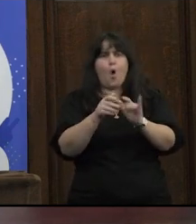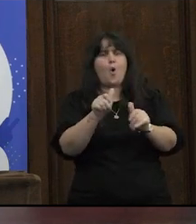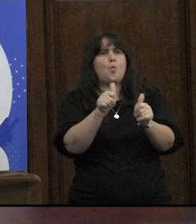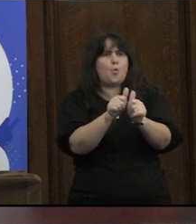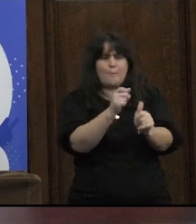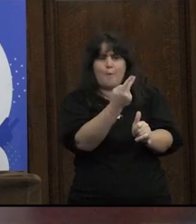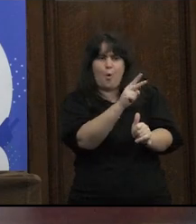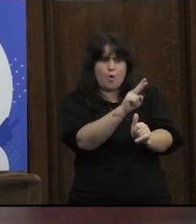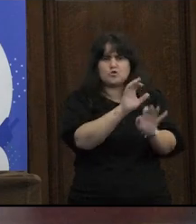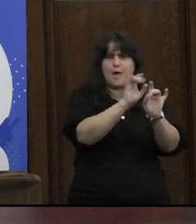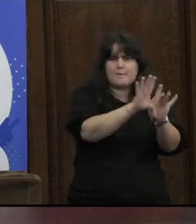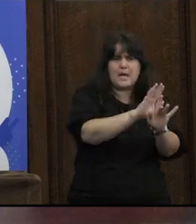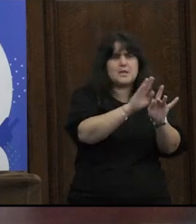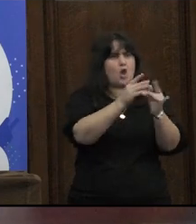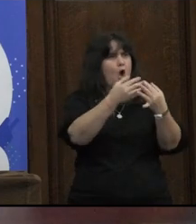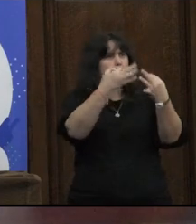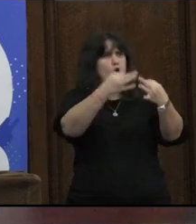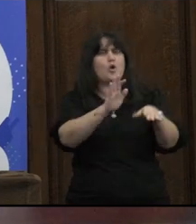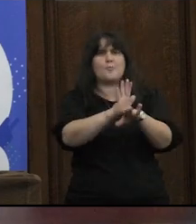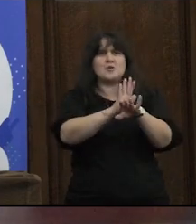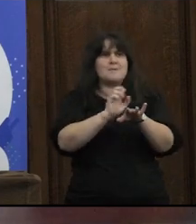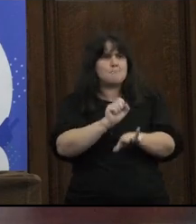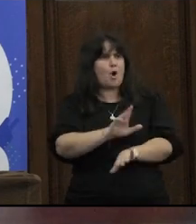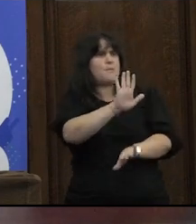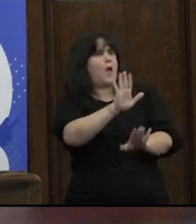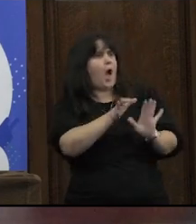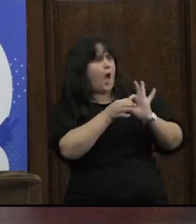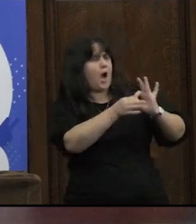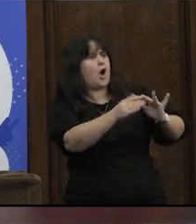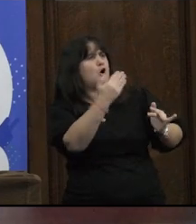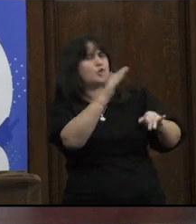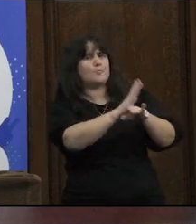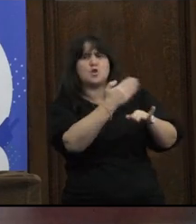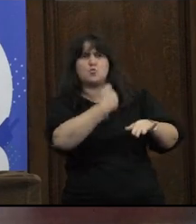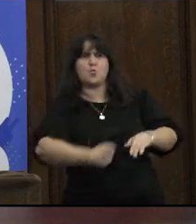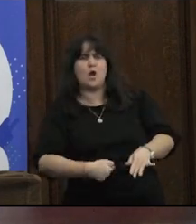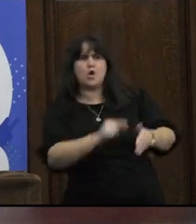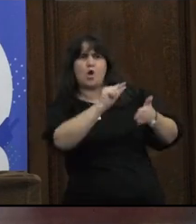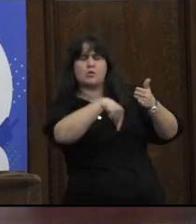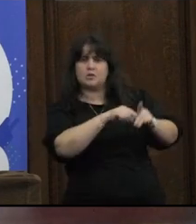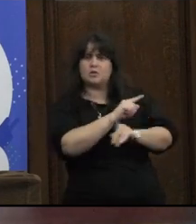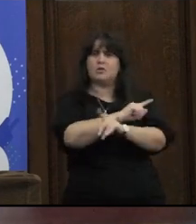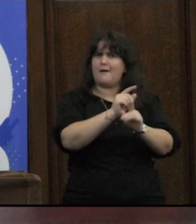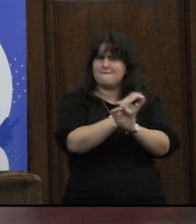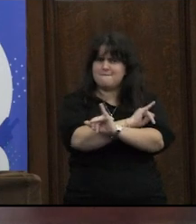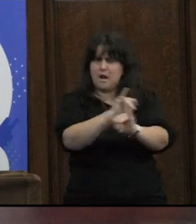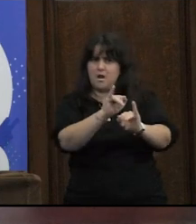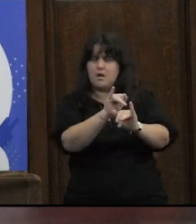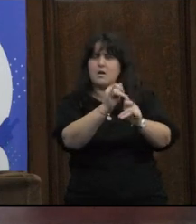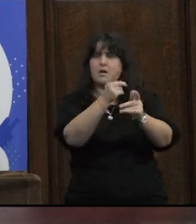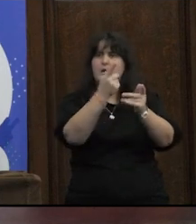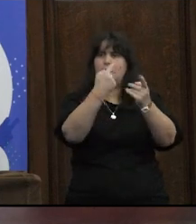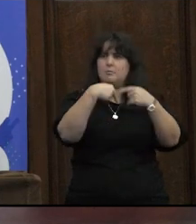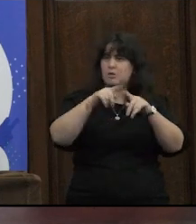exclusividad sexual basta de ser la propiedad de basta de estos contratos y